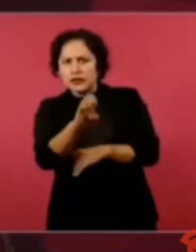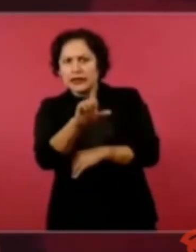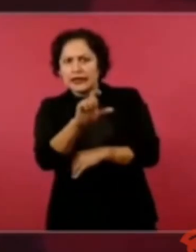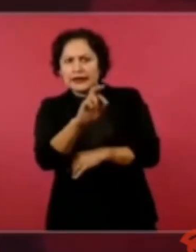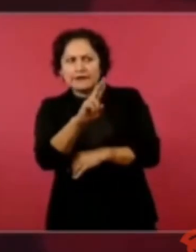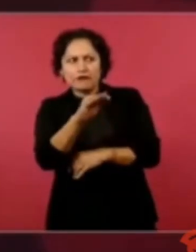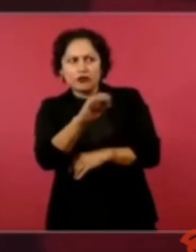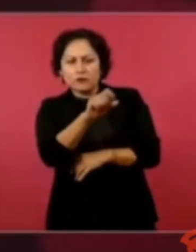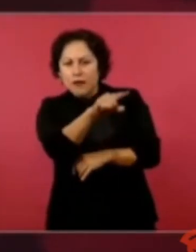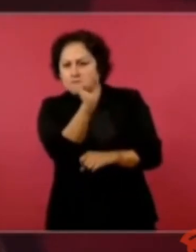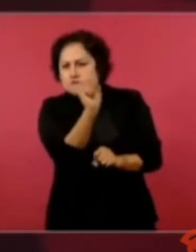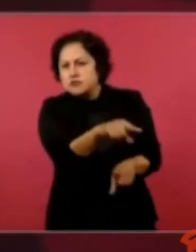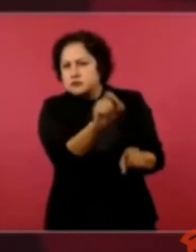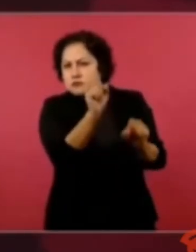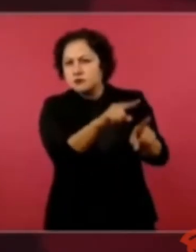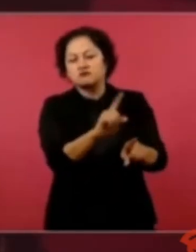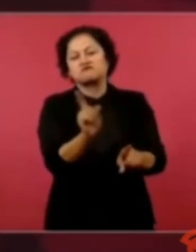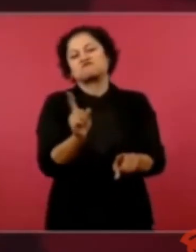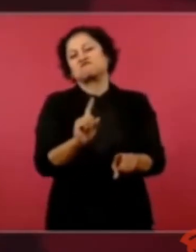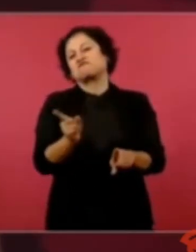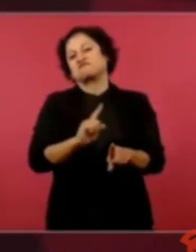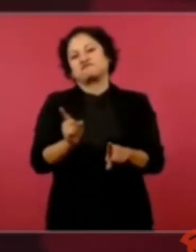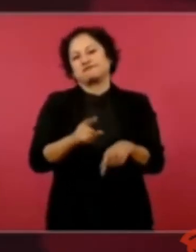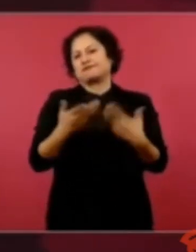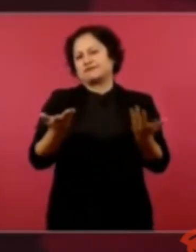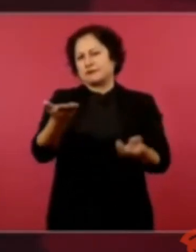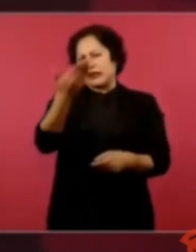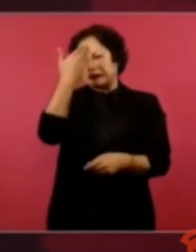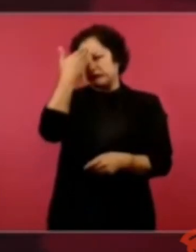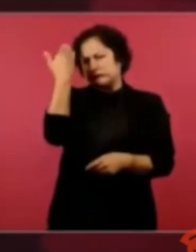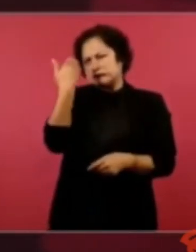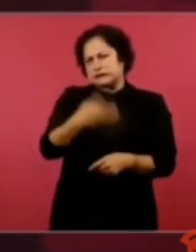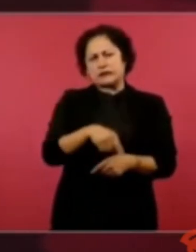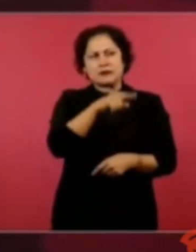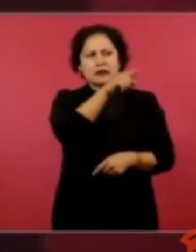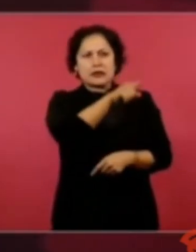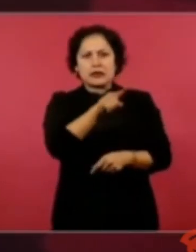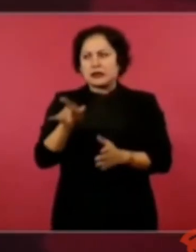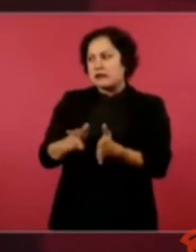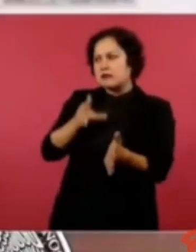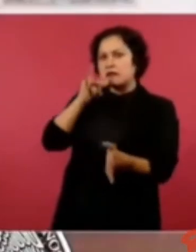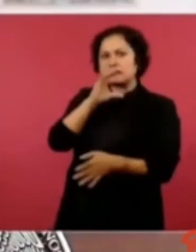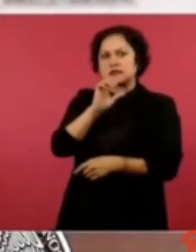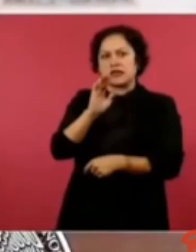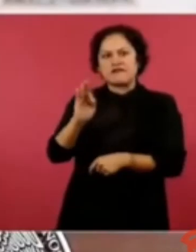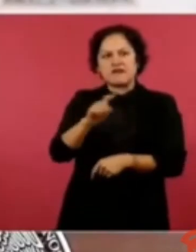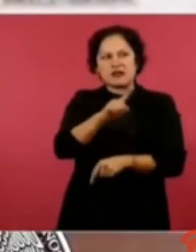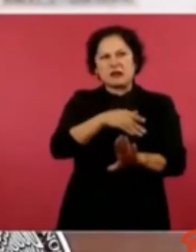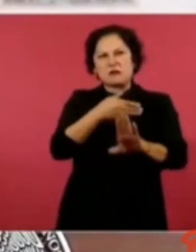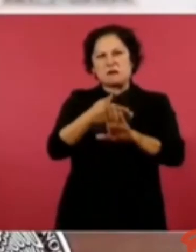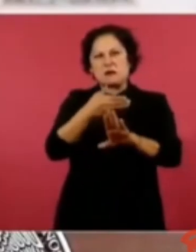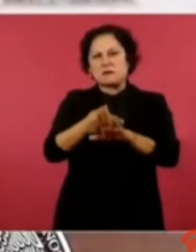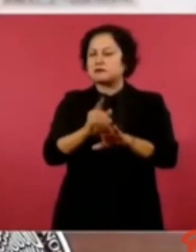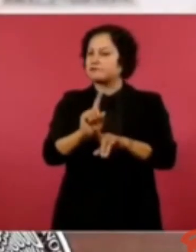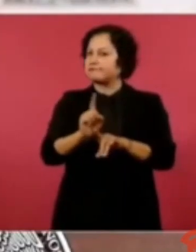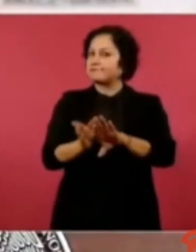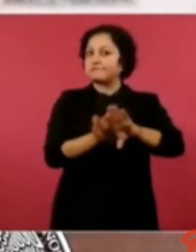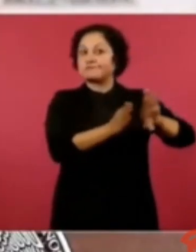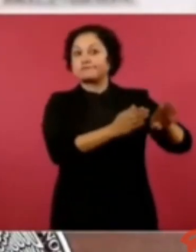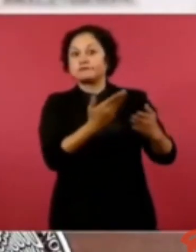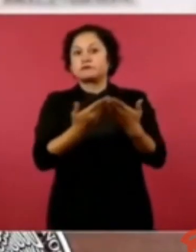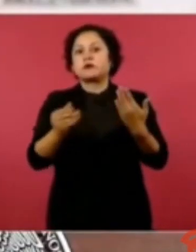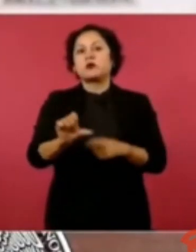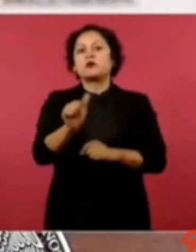trae una jurada contra la Comisión Federal de Electricidad. Se trata del economista, aquí lo vemos en pantalla,